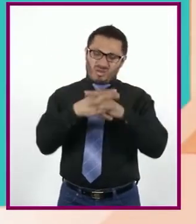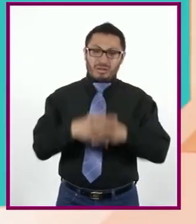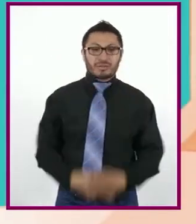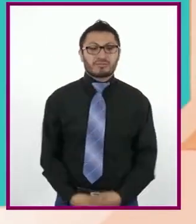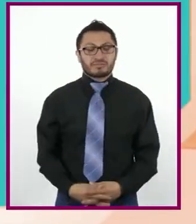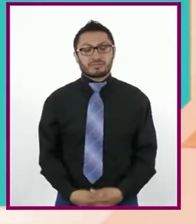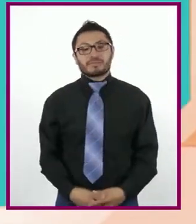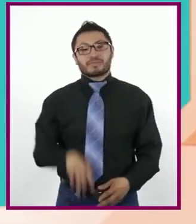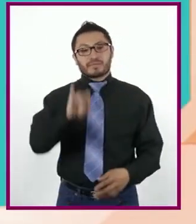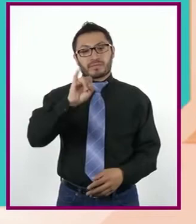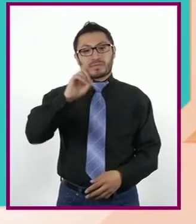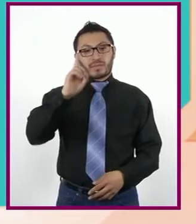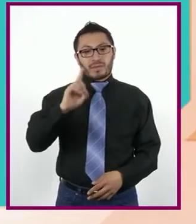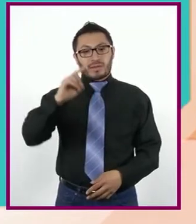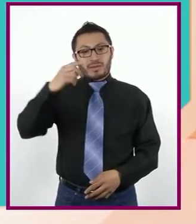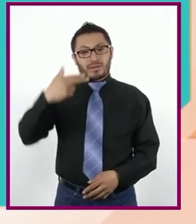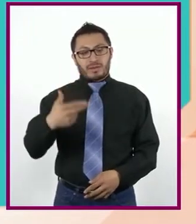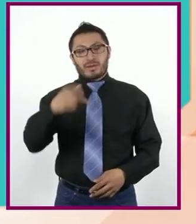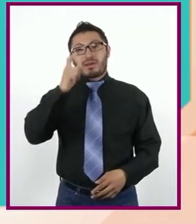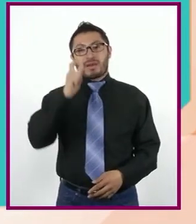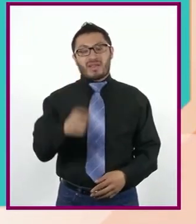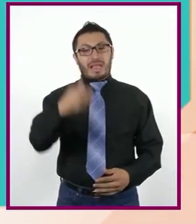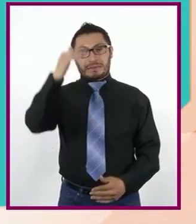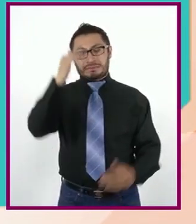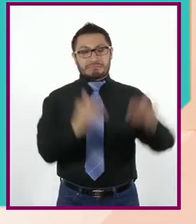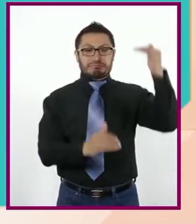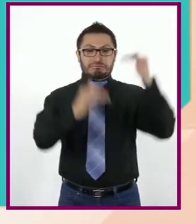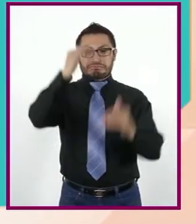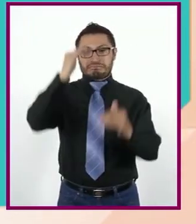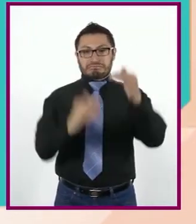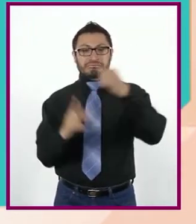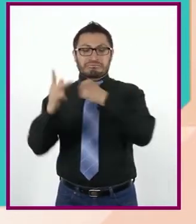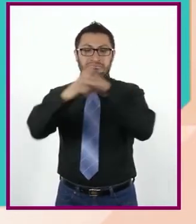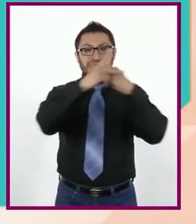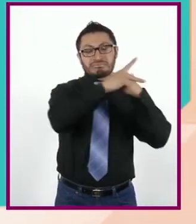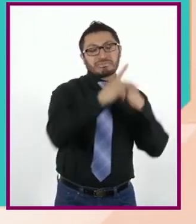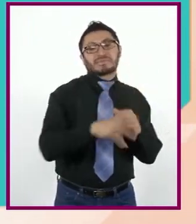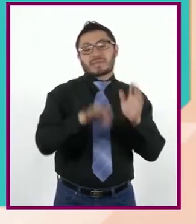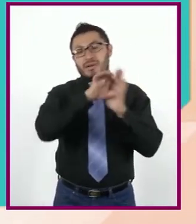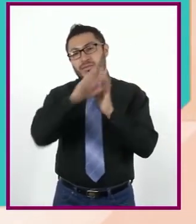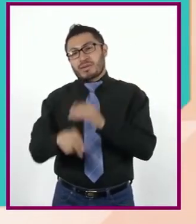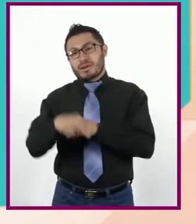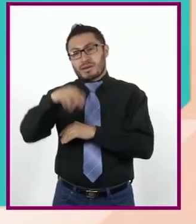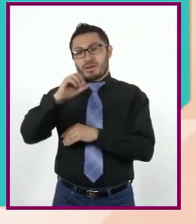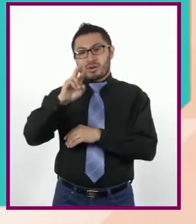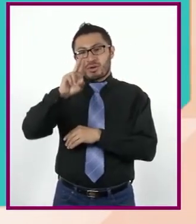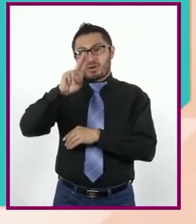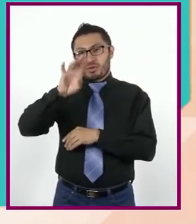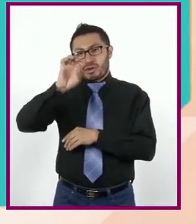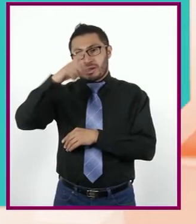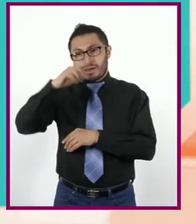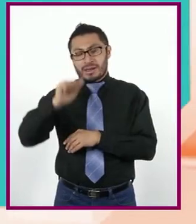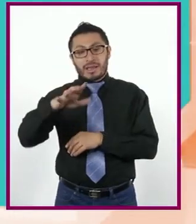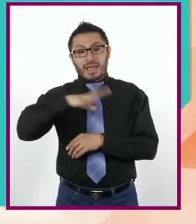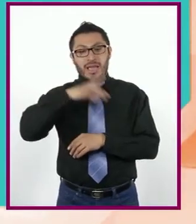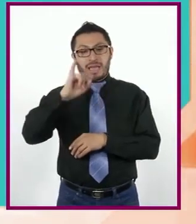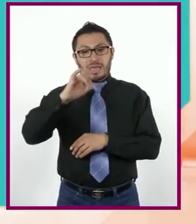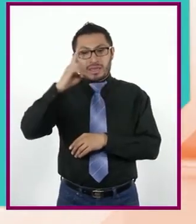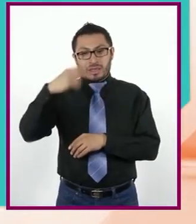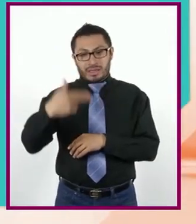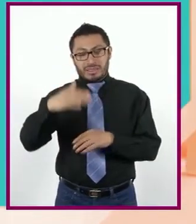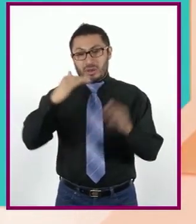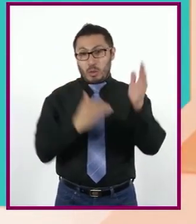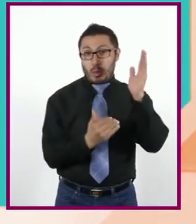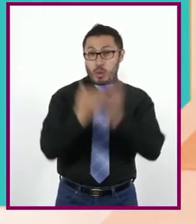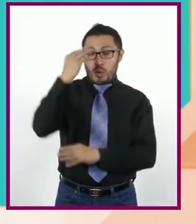Índice de Desarrollo Humano es desigual entre los países. Por ejemplo, Noruega tiene el IDH más alto en el mundo,